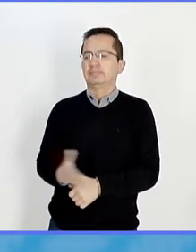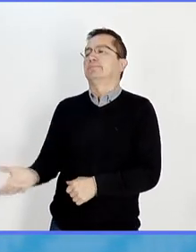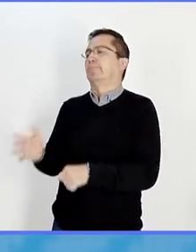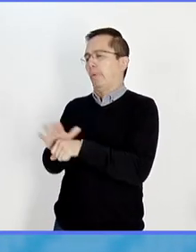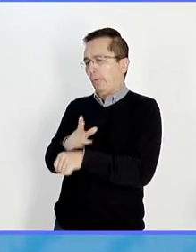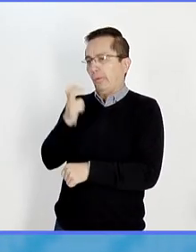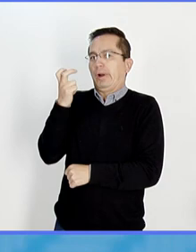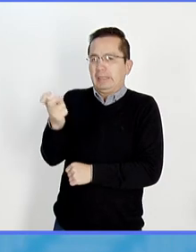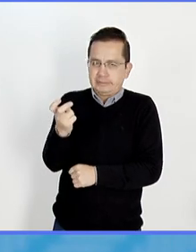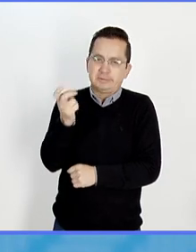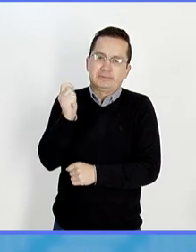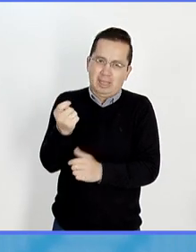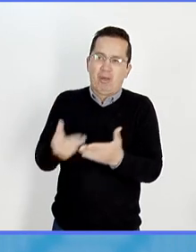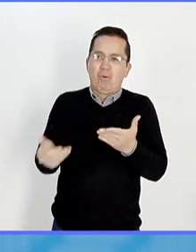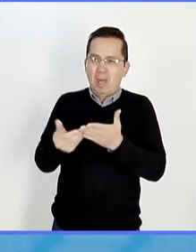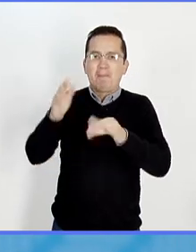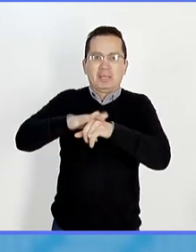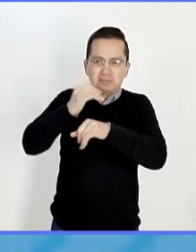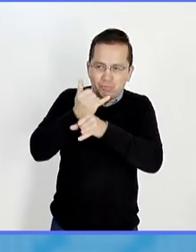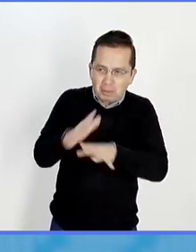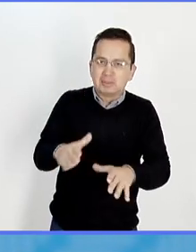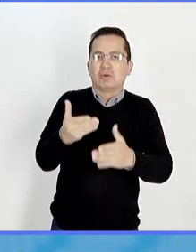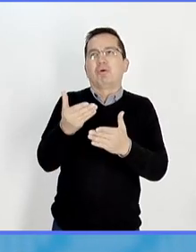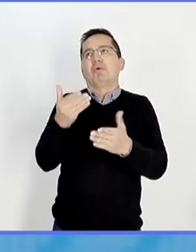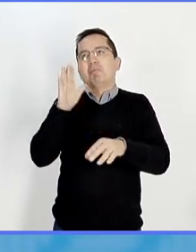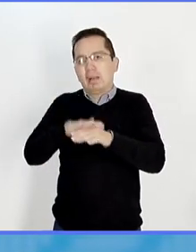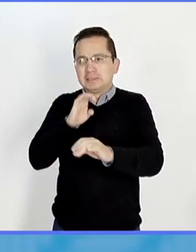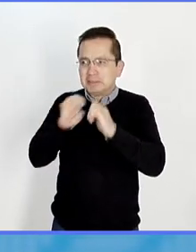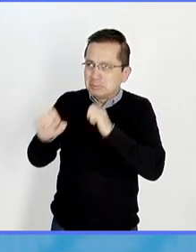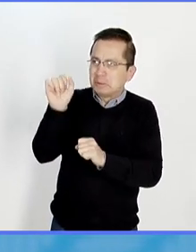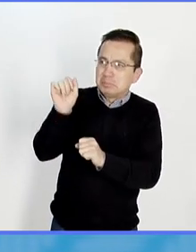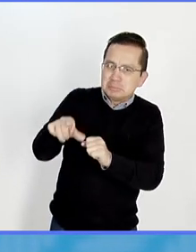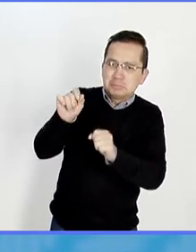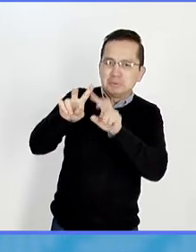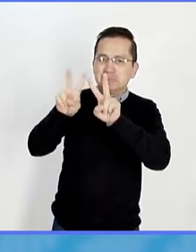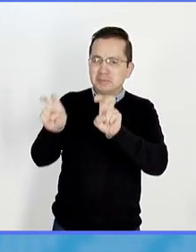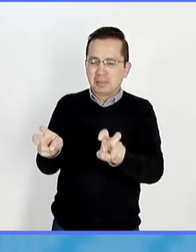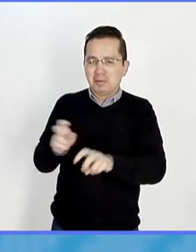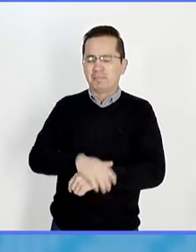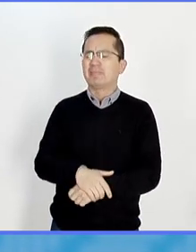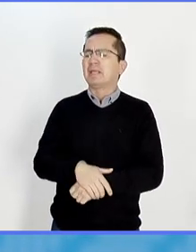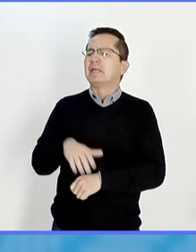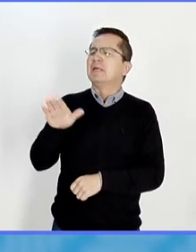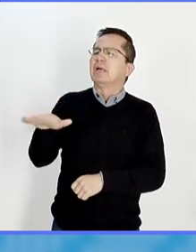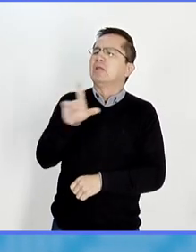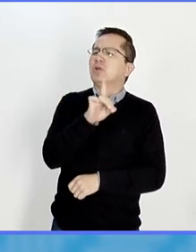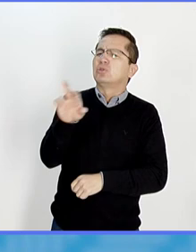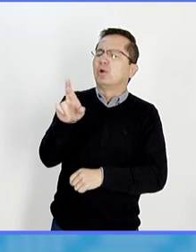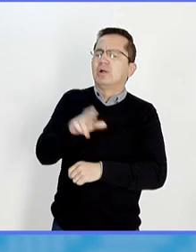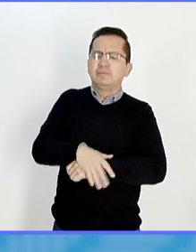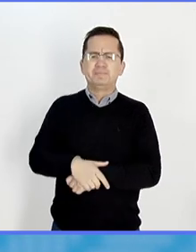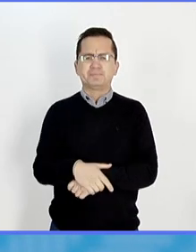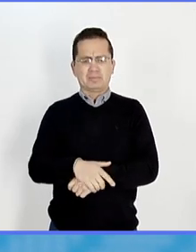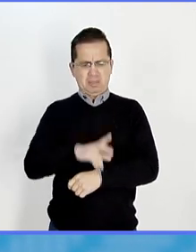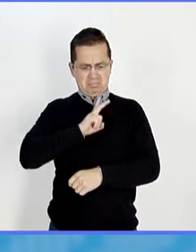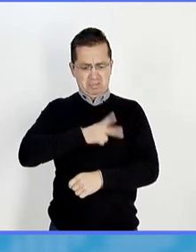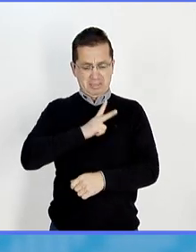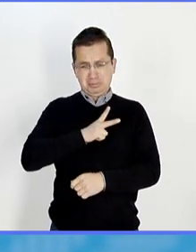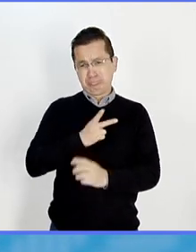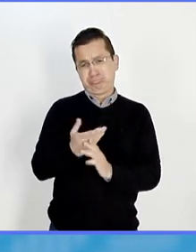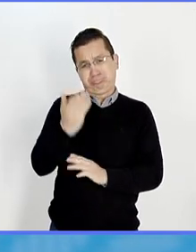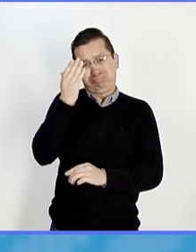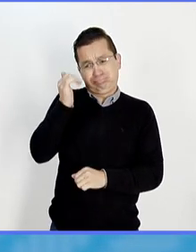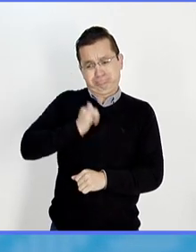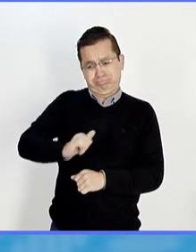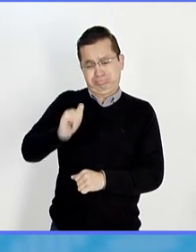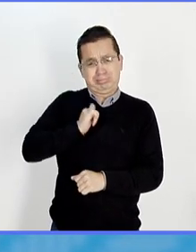estas informaciones. Doctora, ¿qué es lo que sucede si los virus han existido, digamos, al mismo tiempo que los seres humanos y